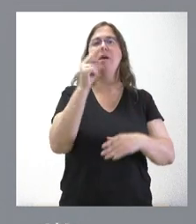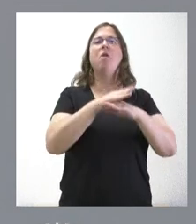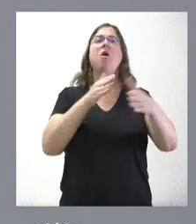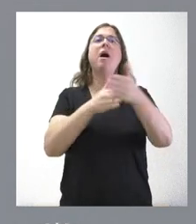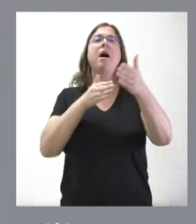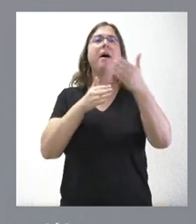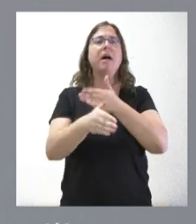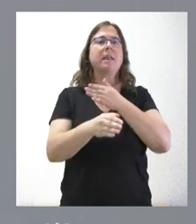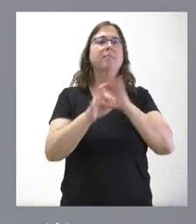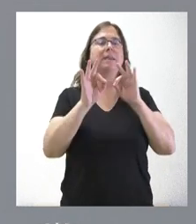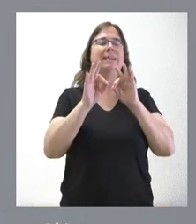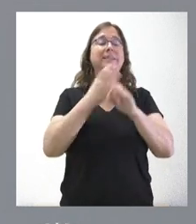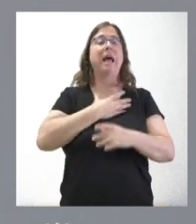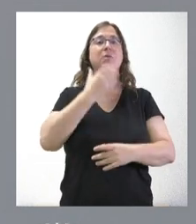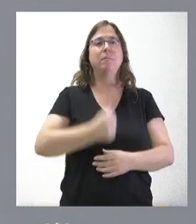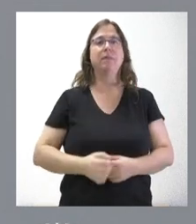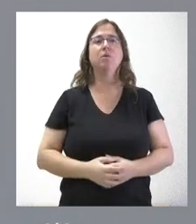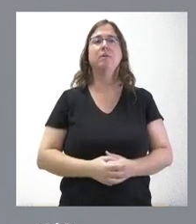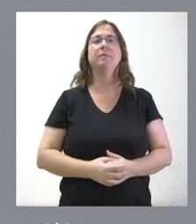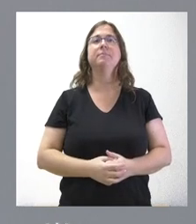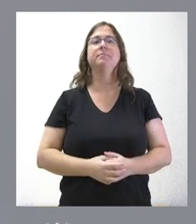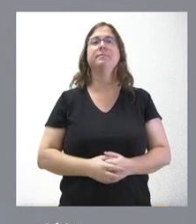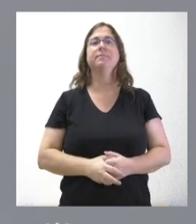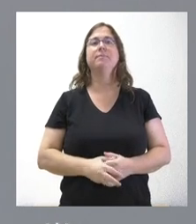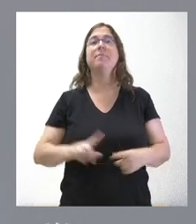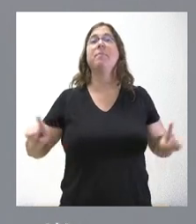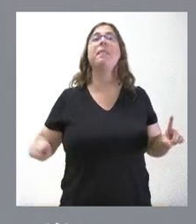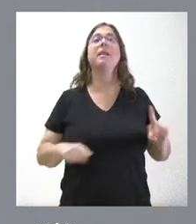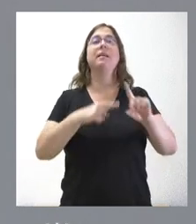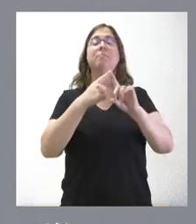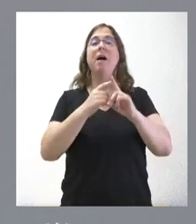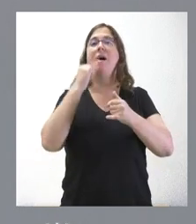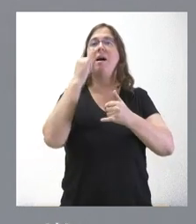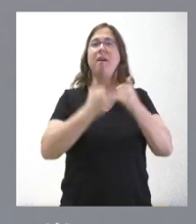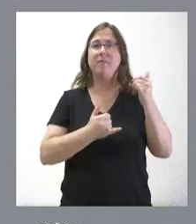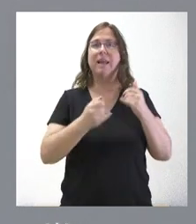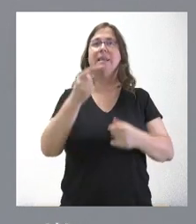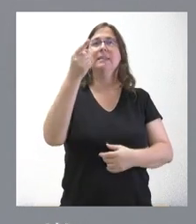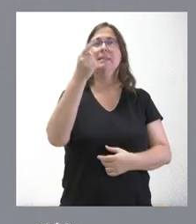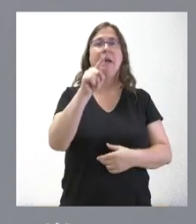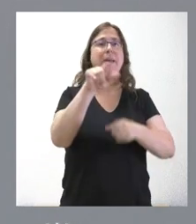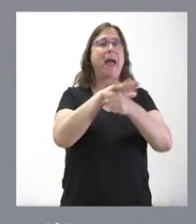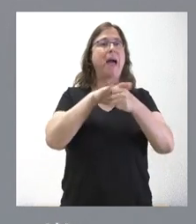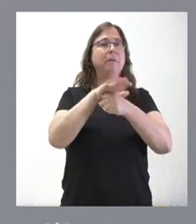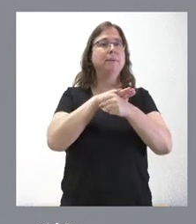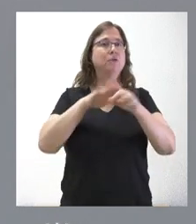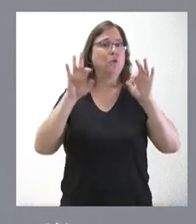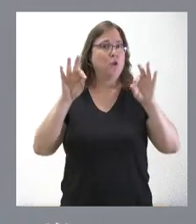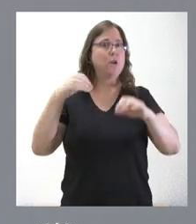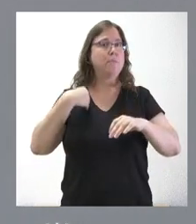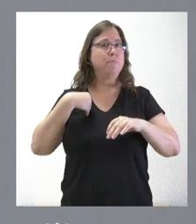los correspondientes ayuntamientos. Y, finalmente, y también en el ámbito de la Consejería de